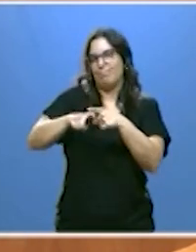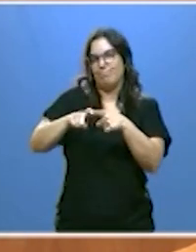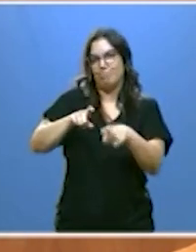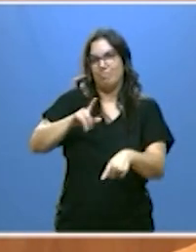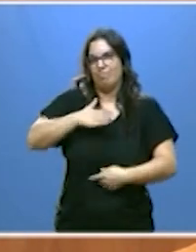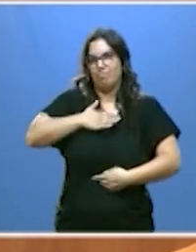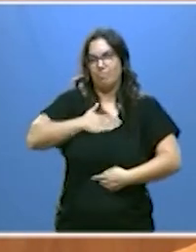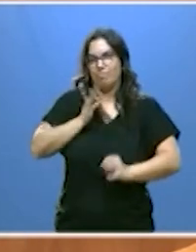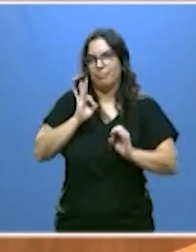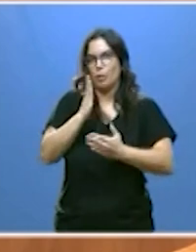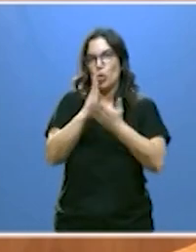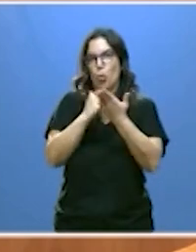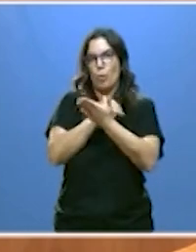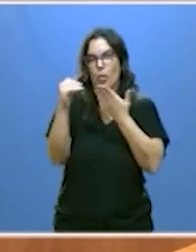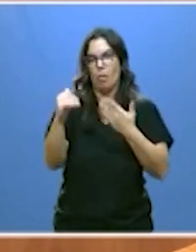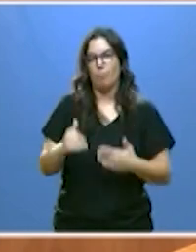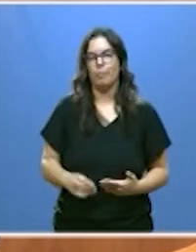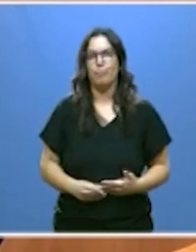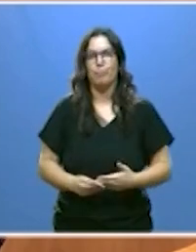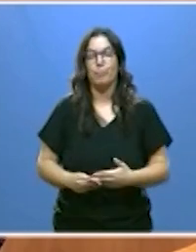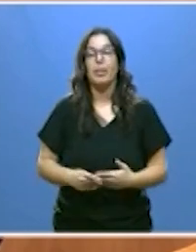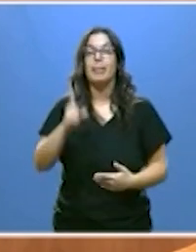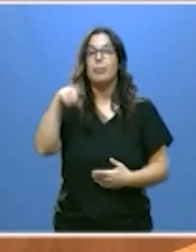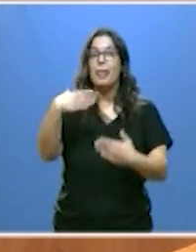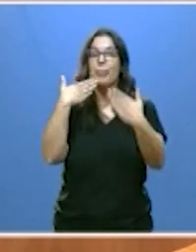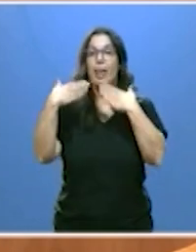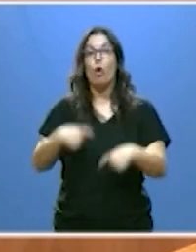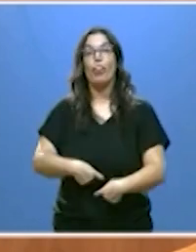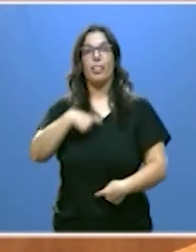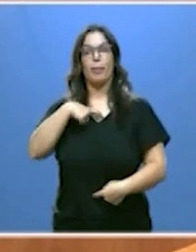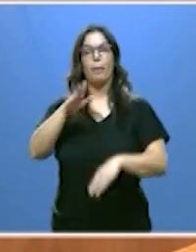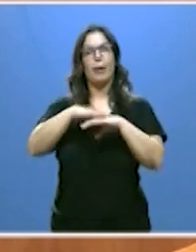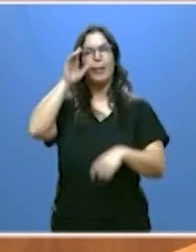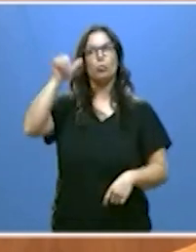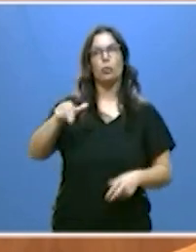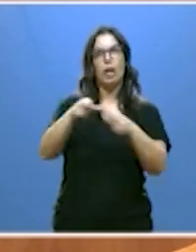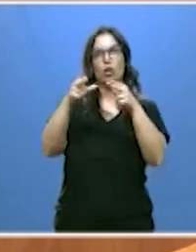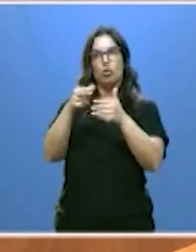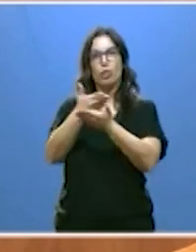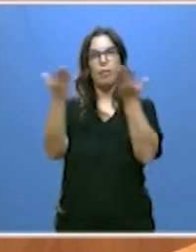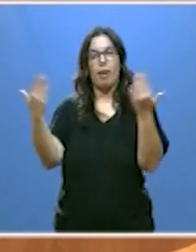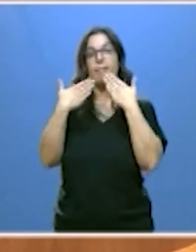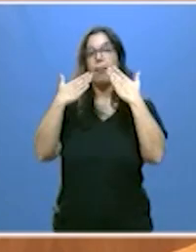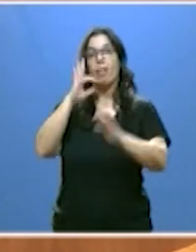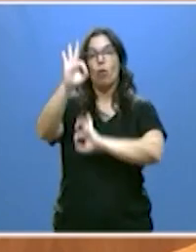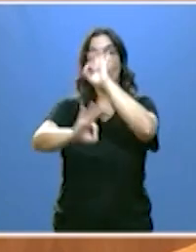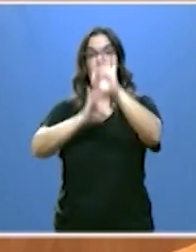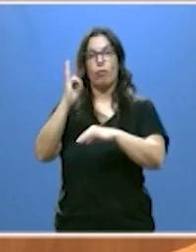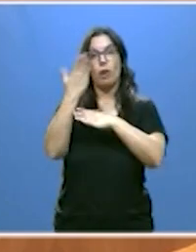de nuestra comunidad. Y diálogo civil, para escuchar a la sociedad a través de las organizaciones